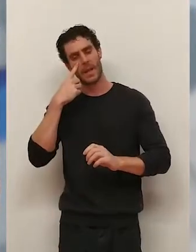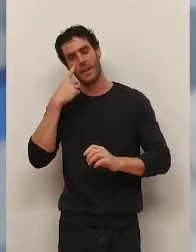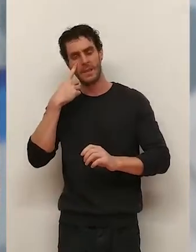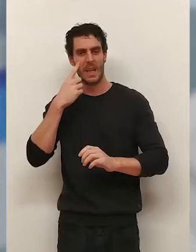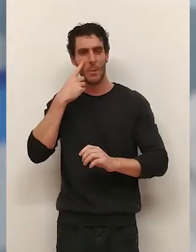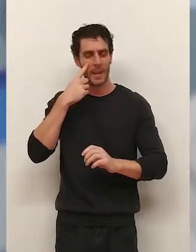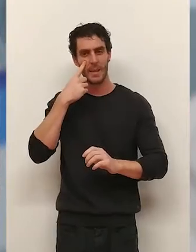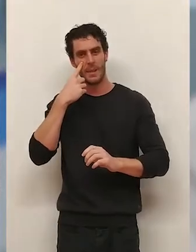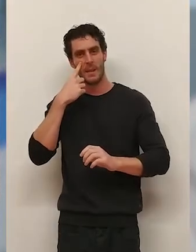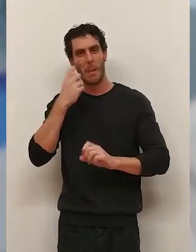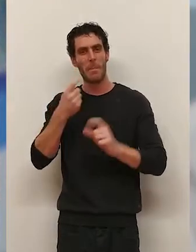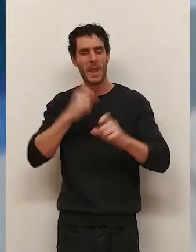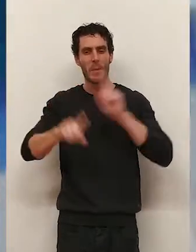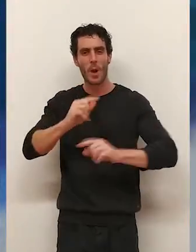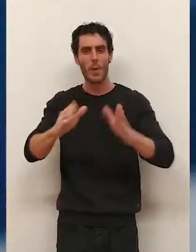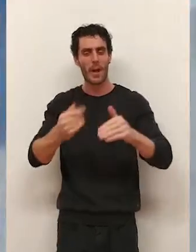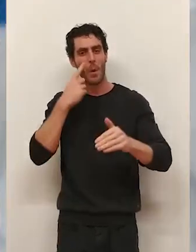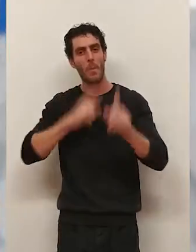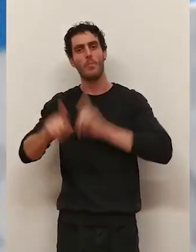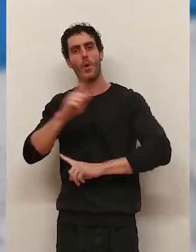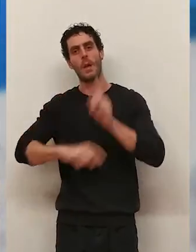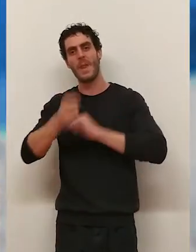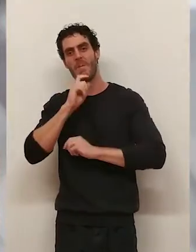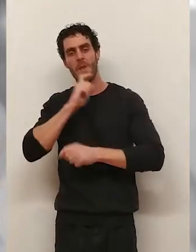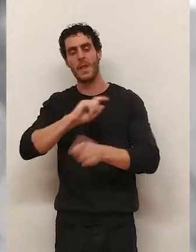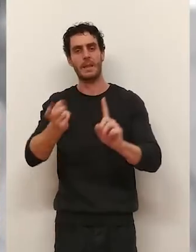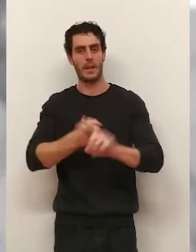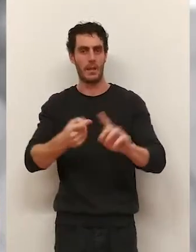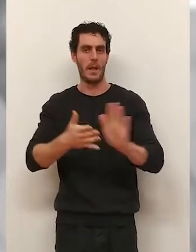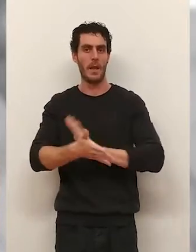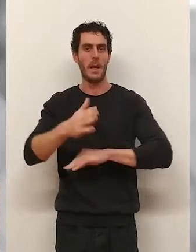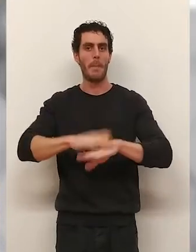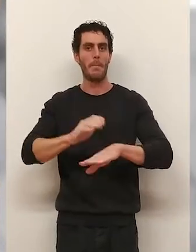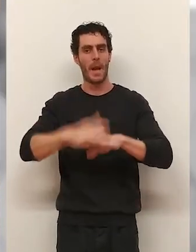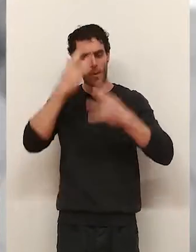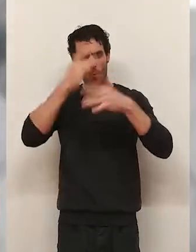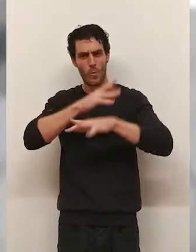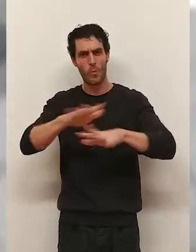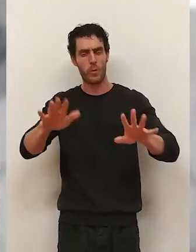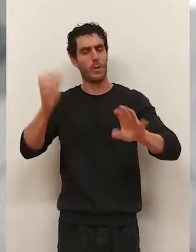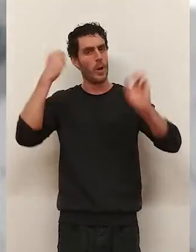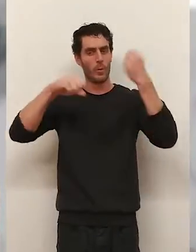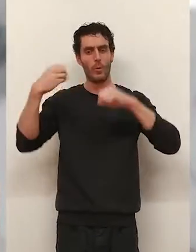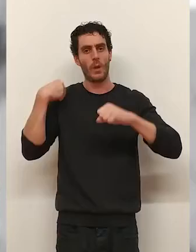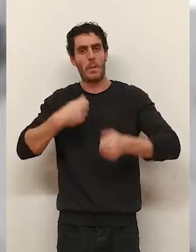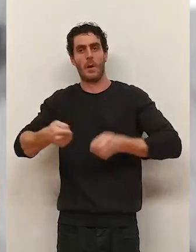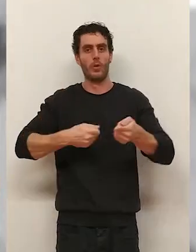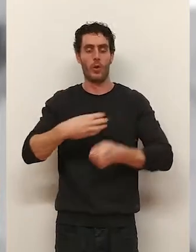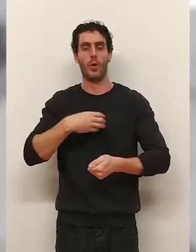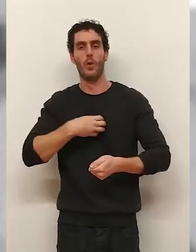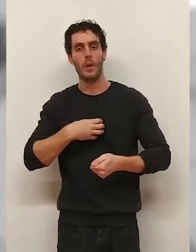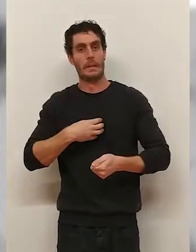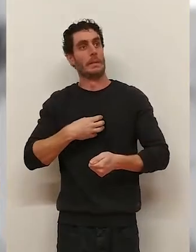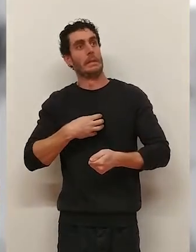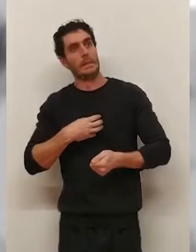un problema muy difícil de detectar. Hay una dificultad para tomar conciencia y que de verdad esta conducta no la puedo controlar.